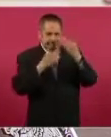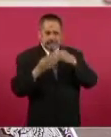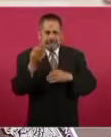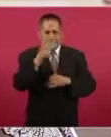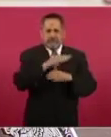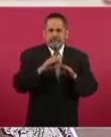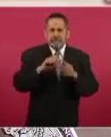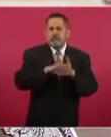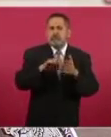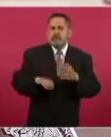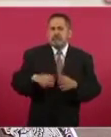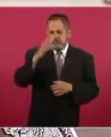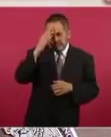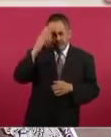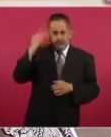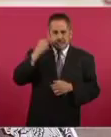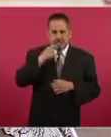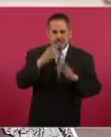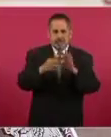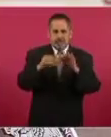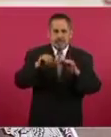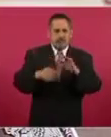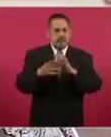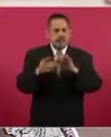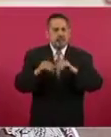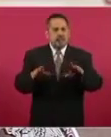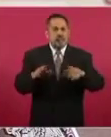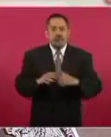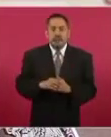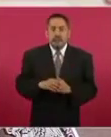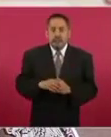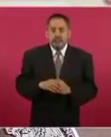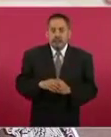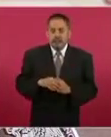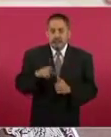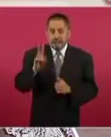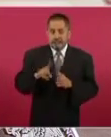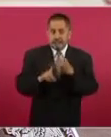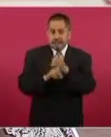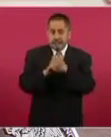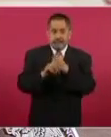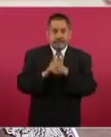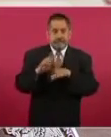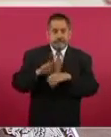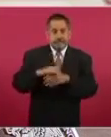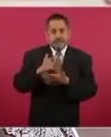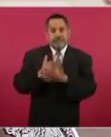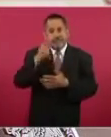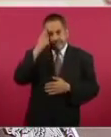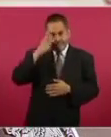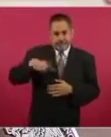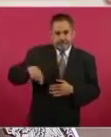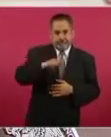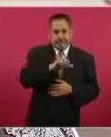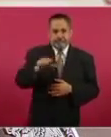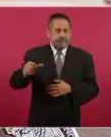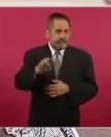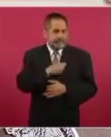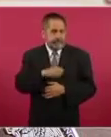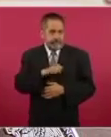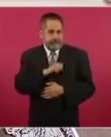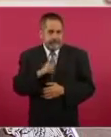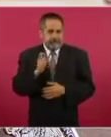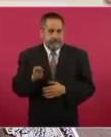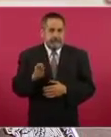tal como fue señalado en esta mañanera. Este es un problema prioritario para la salud pública de nuestro